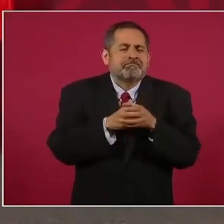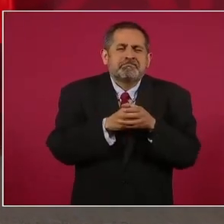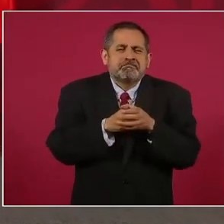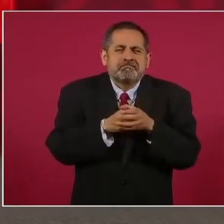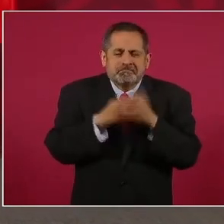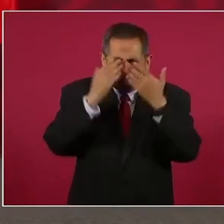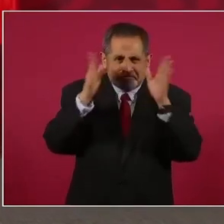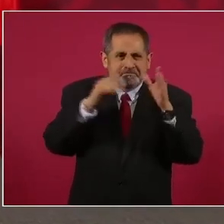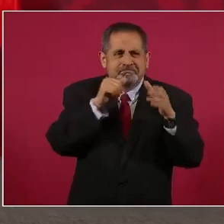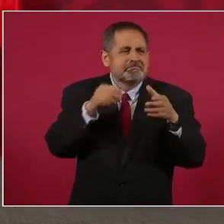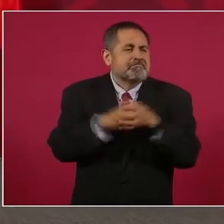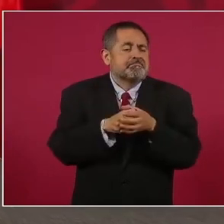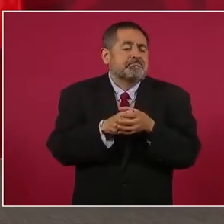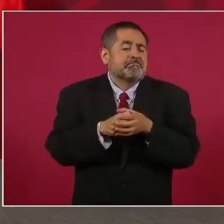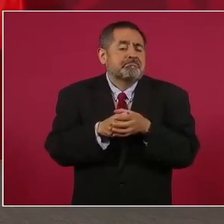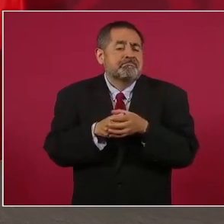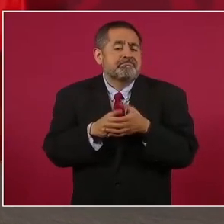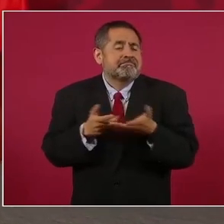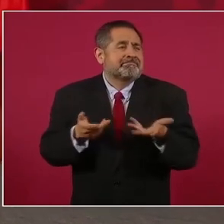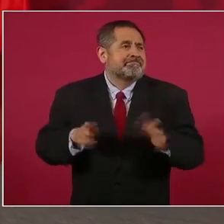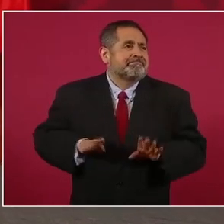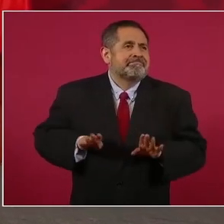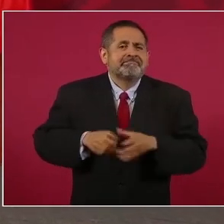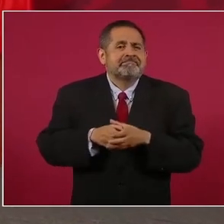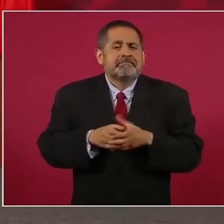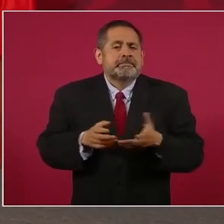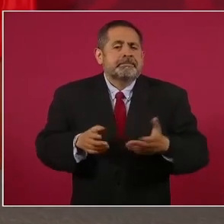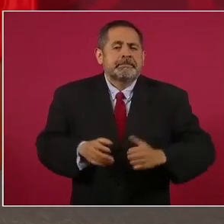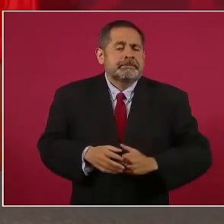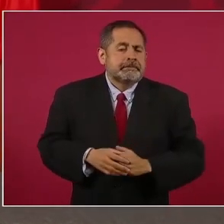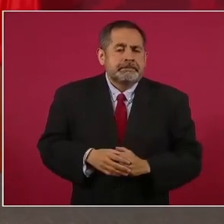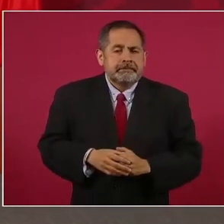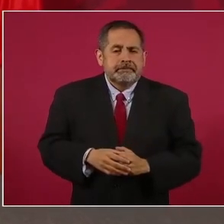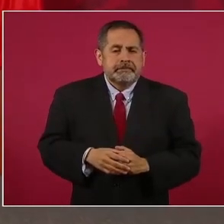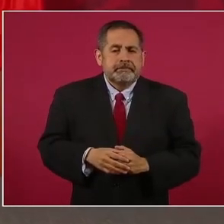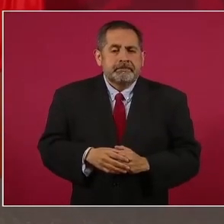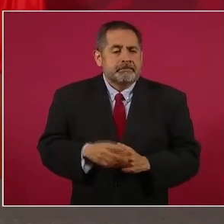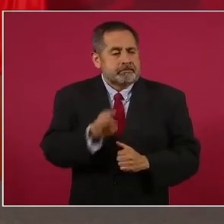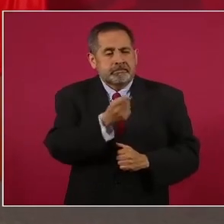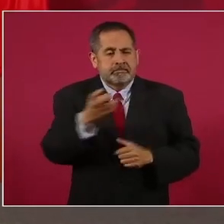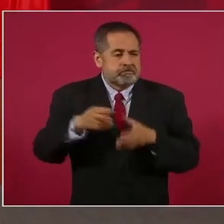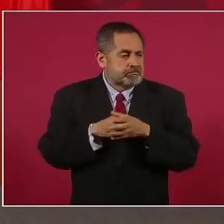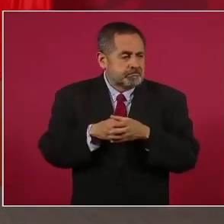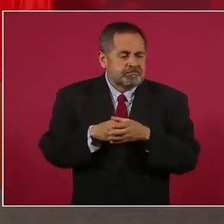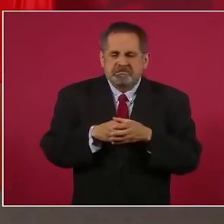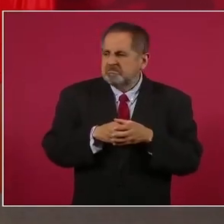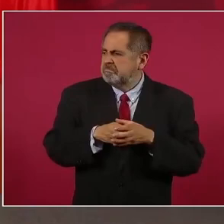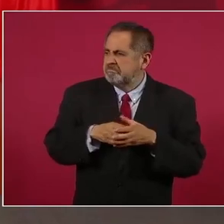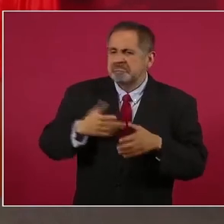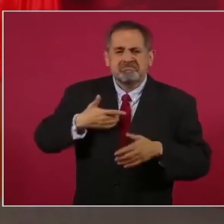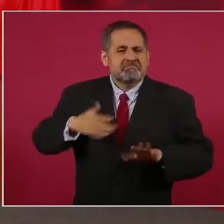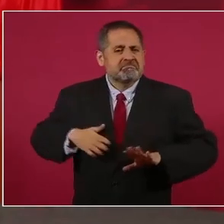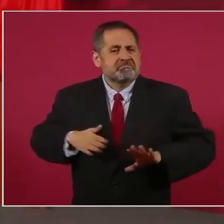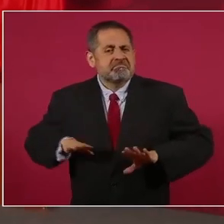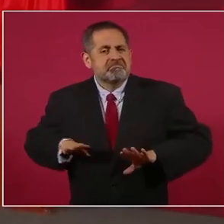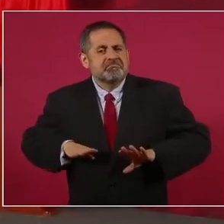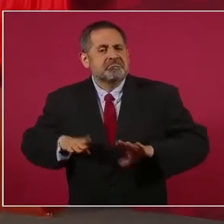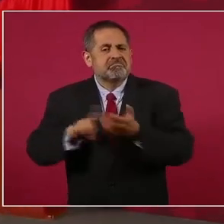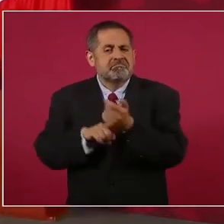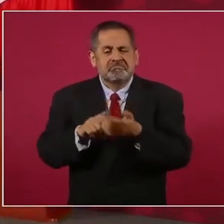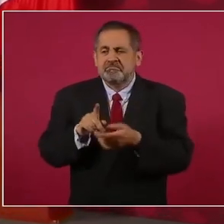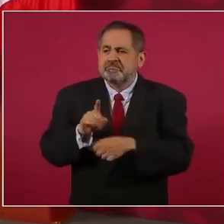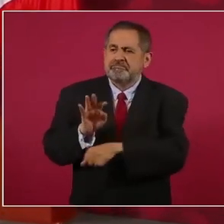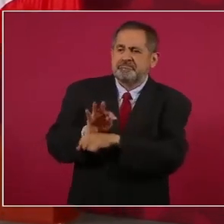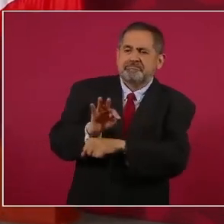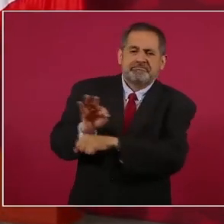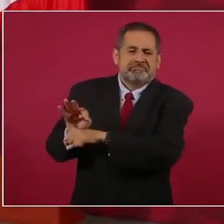a favor de una de